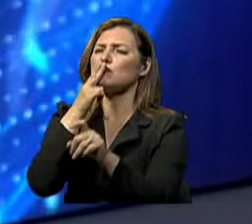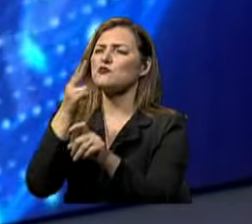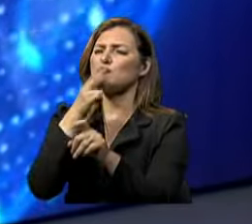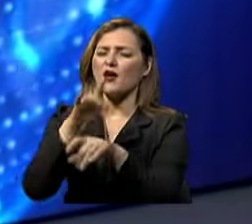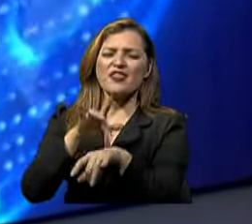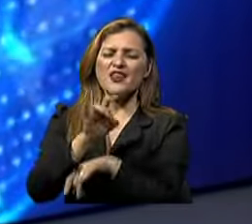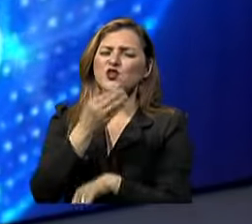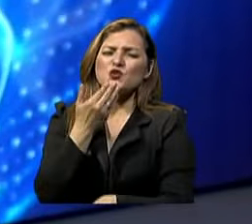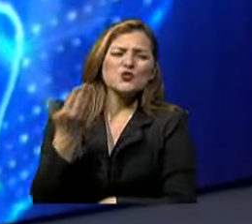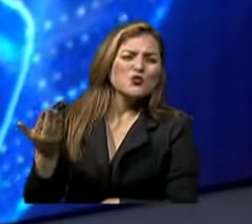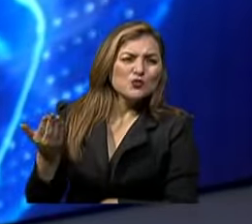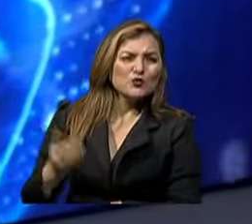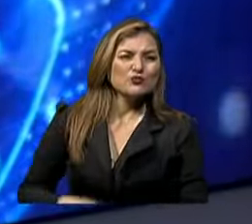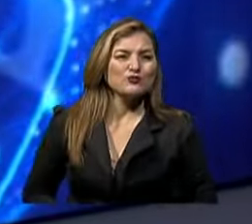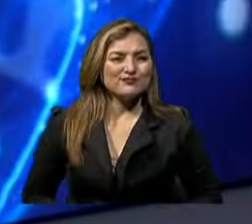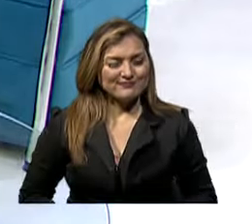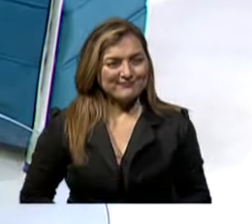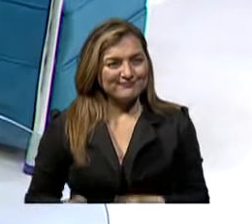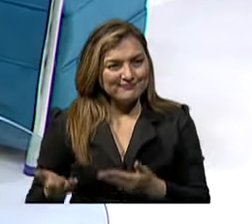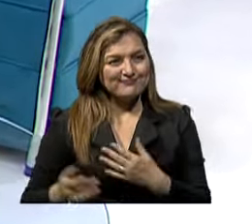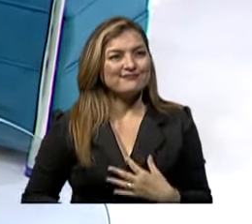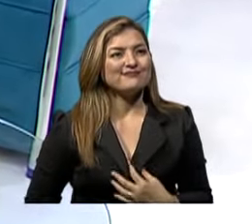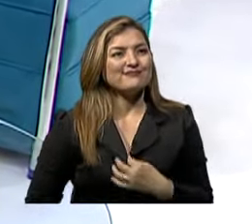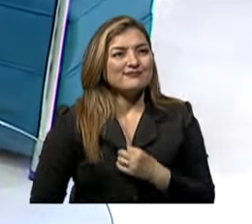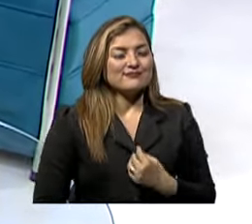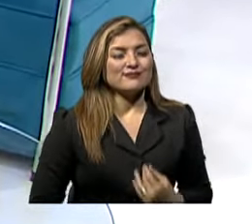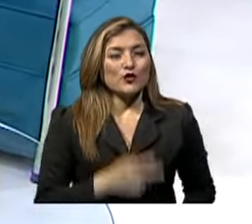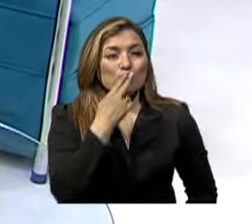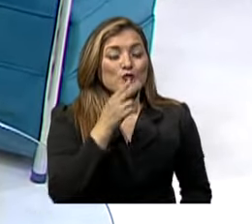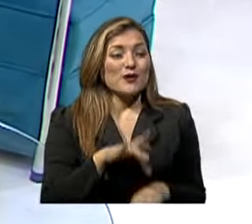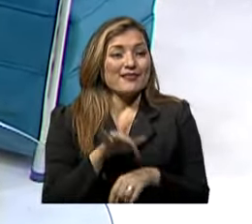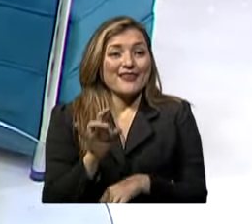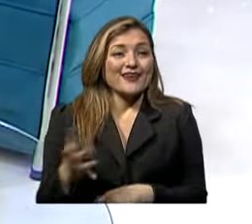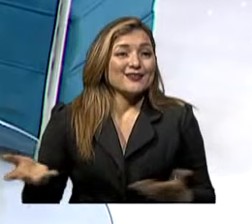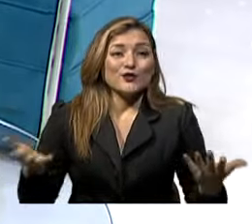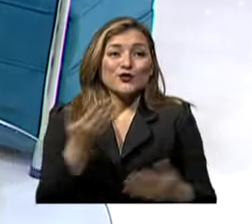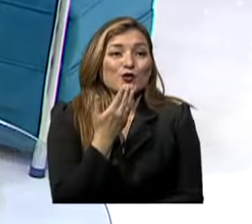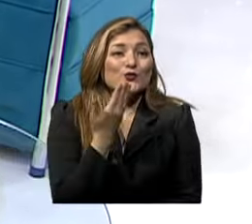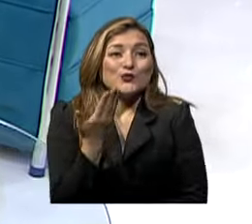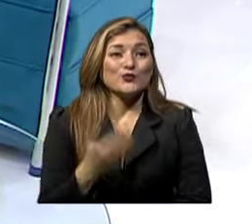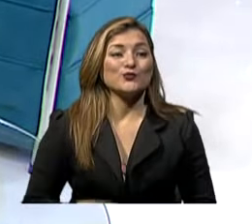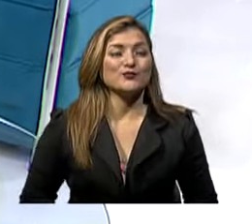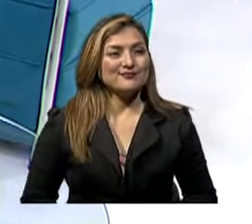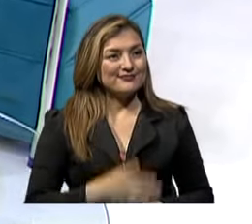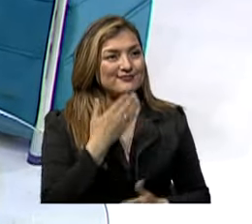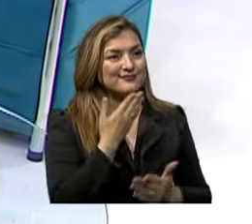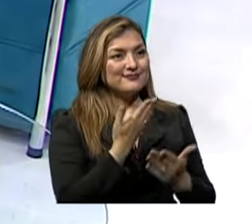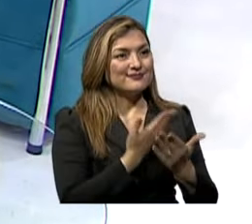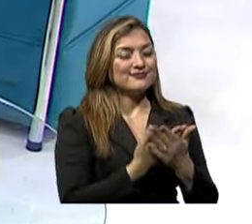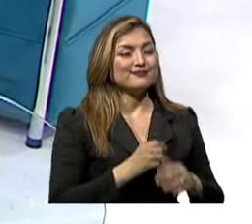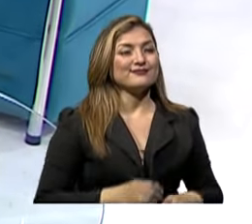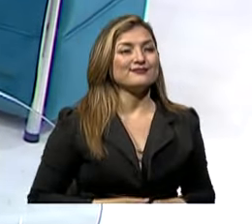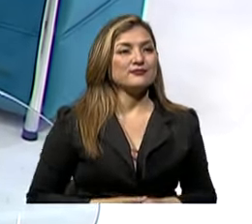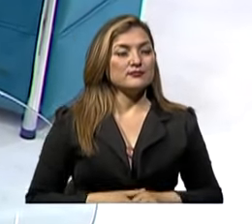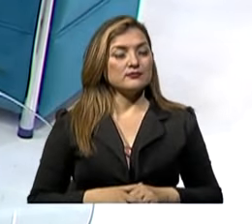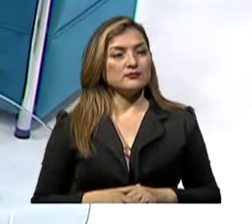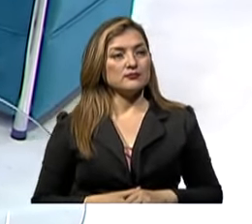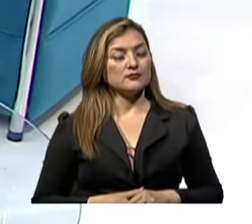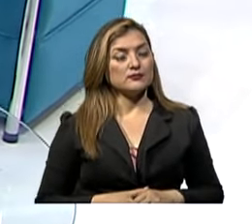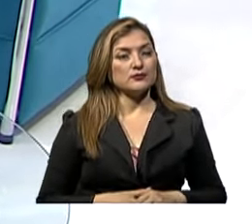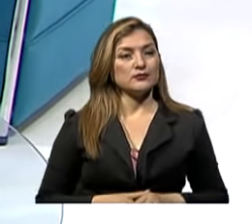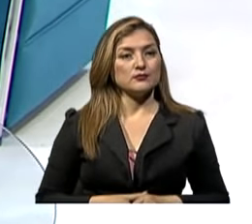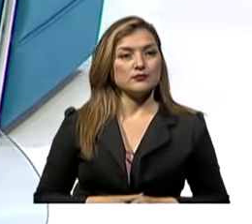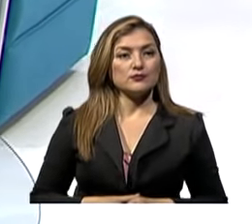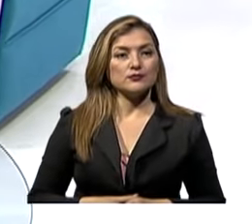Aquellas personas Que fuman Mi querido Enrique Cómo dejamos de fumar Los que son fumadores Gracias Esteban Este es un punto Difícil